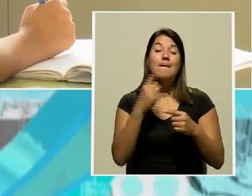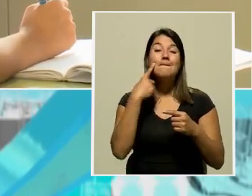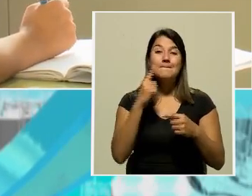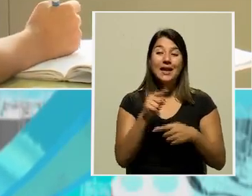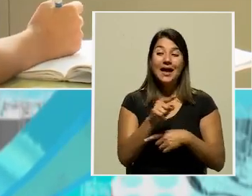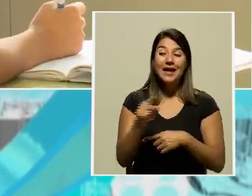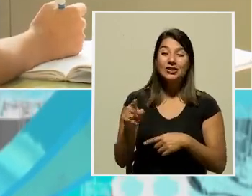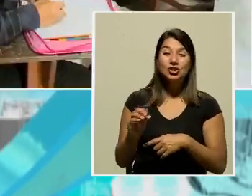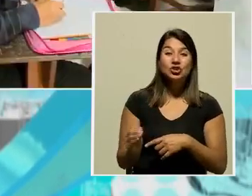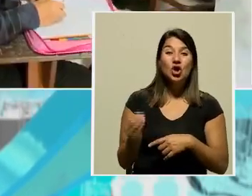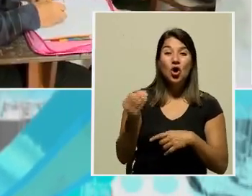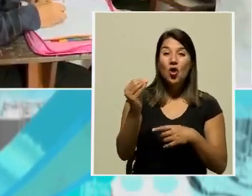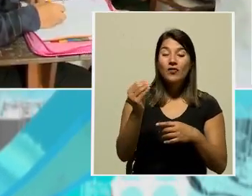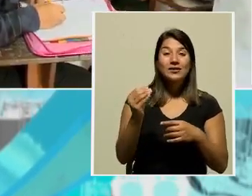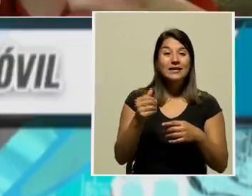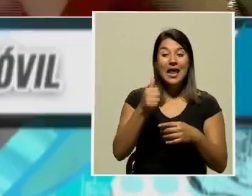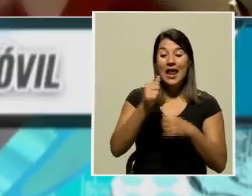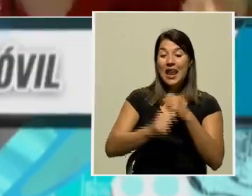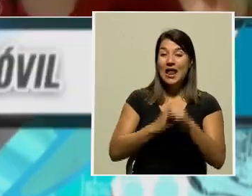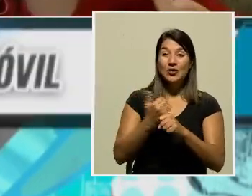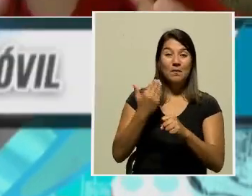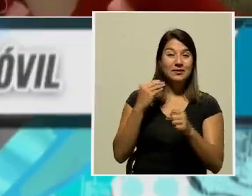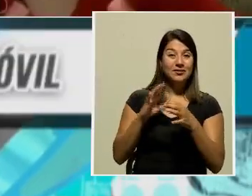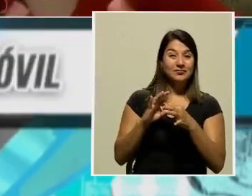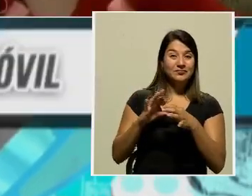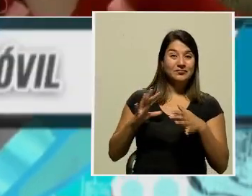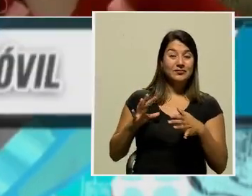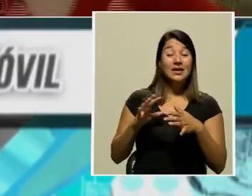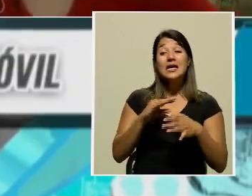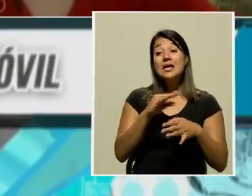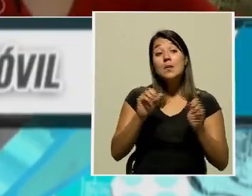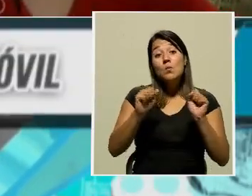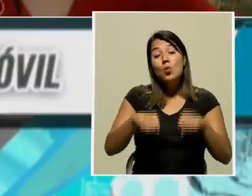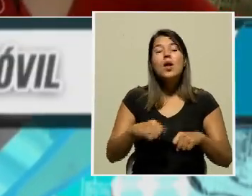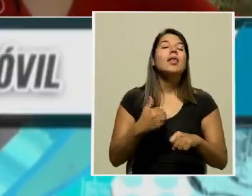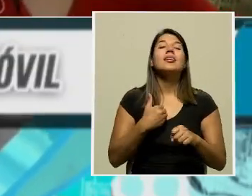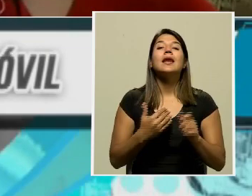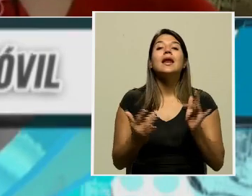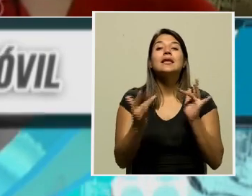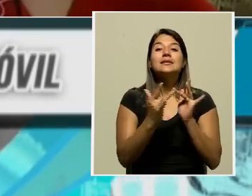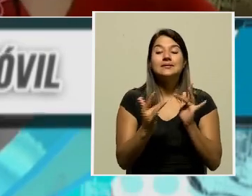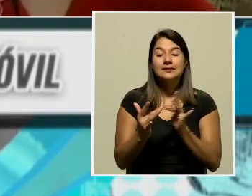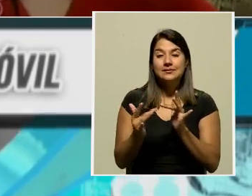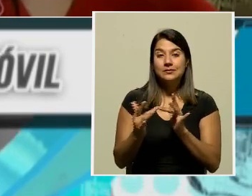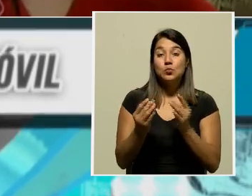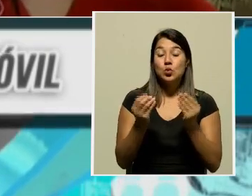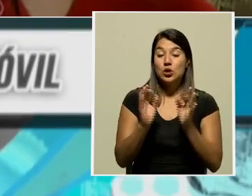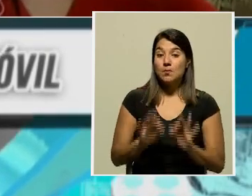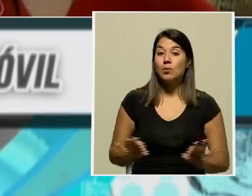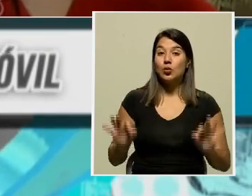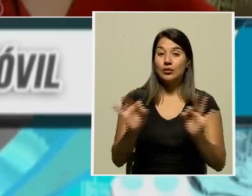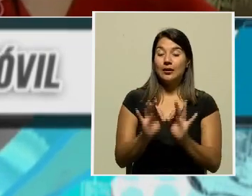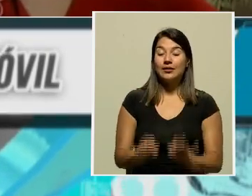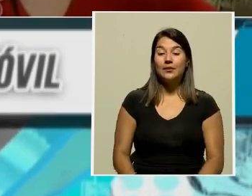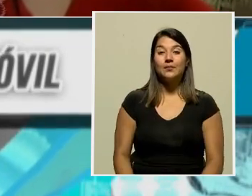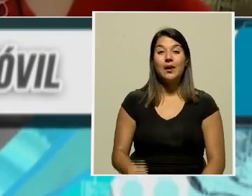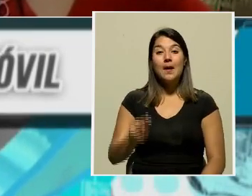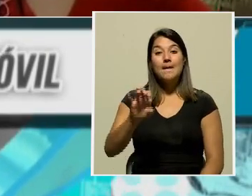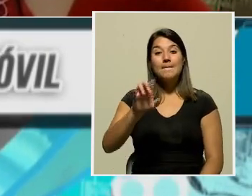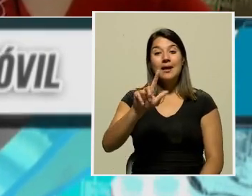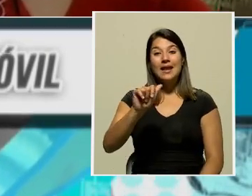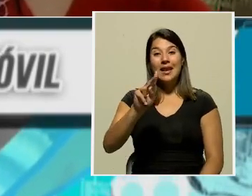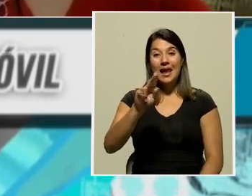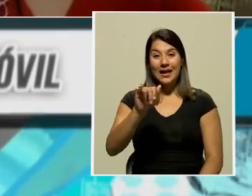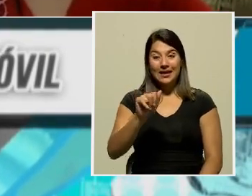generación de vínculo, esa interacción y ese aprendizaje entre pares que es importante a nivel presencial. Doña Melania, también